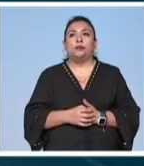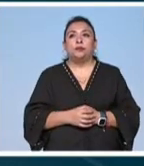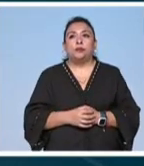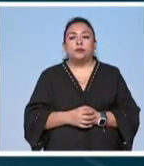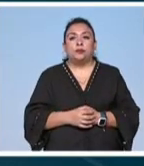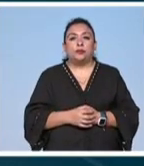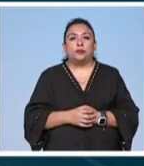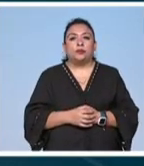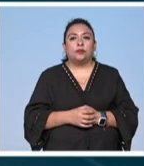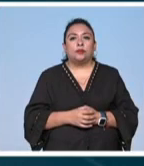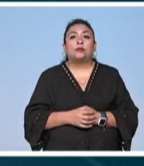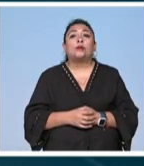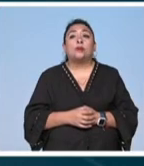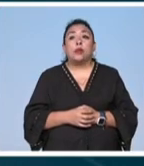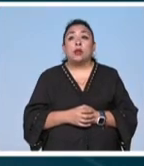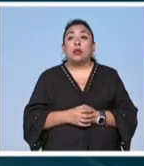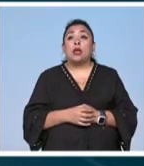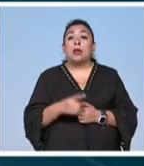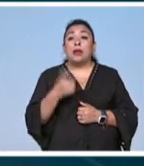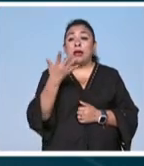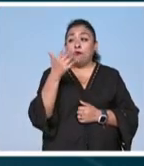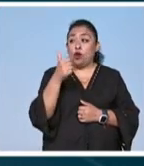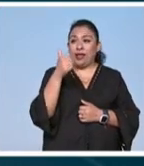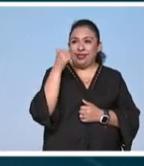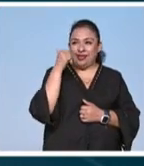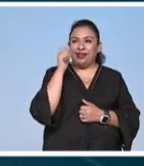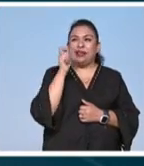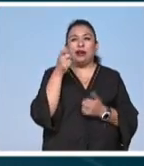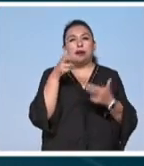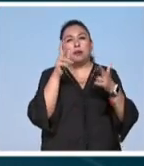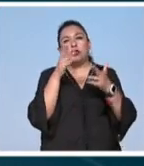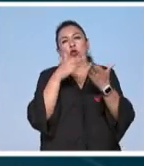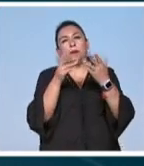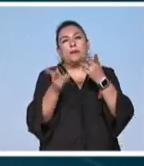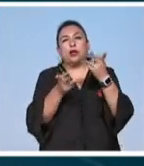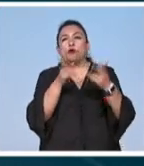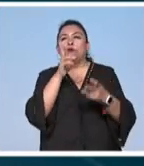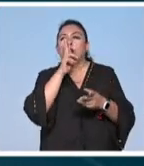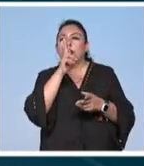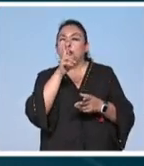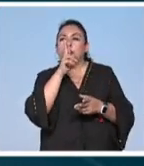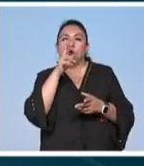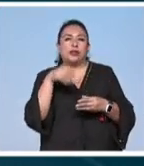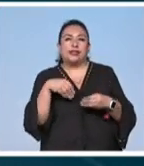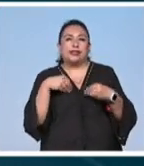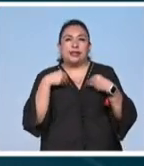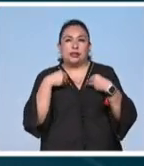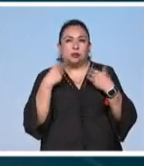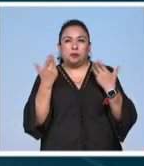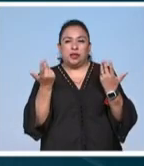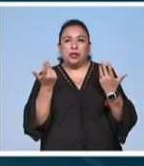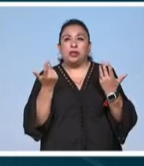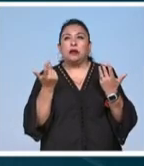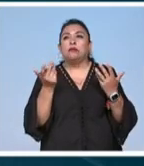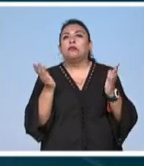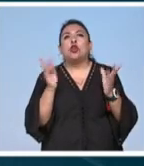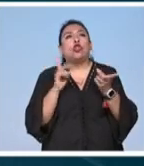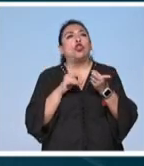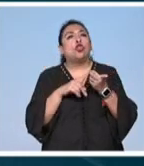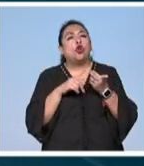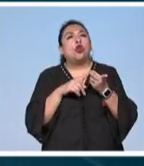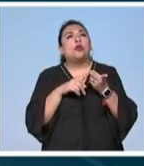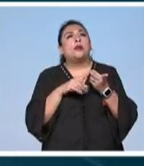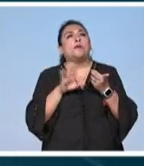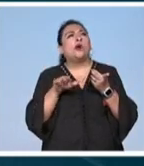cada que va a empezar el otoño atrás de mí hay un árbol y este representa como todas las preguntas y respuestas que tenemos en la vida no donde nos vamos